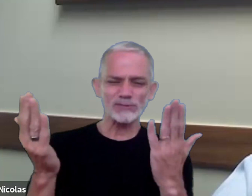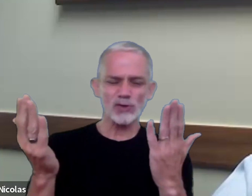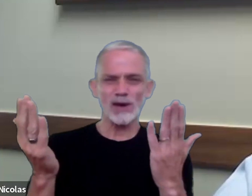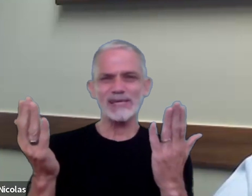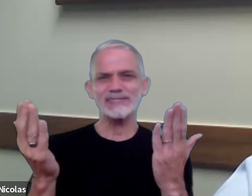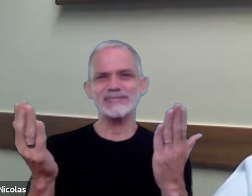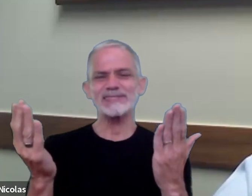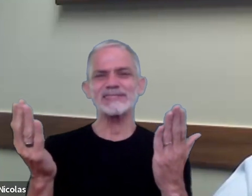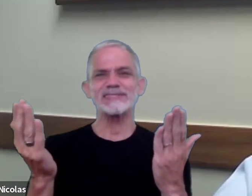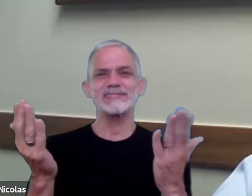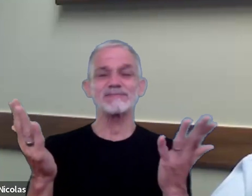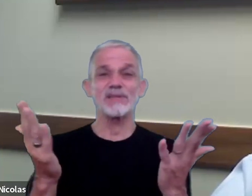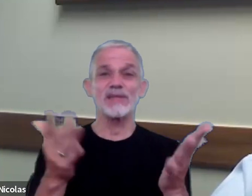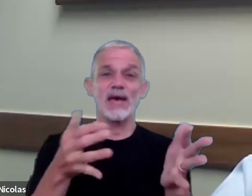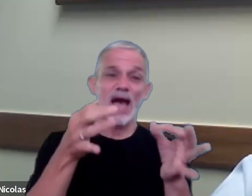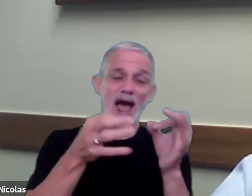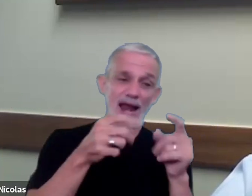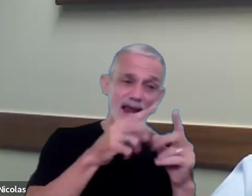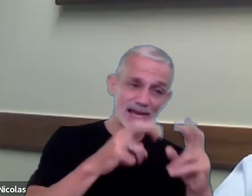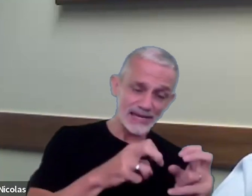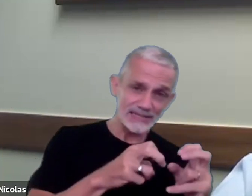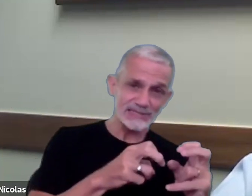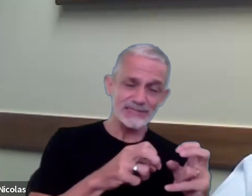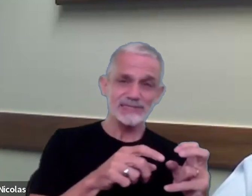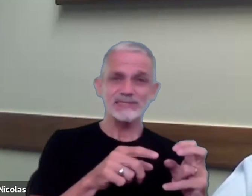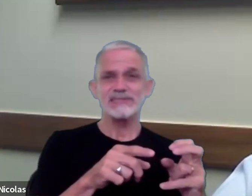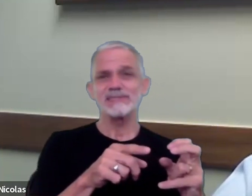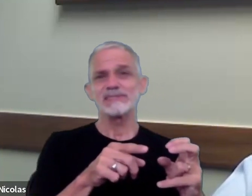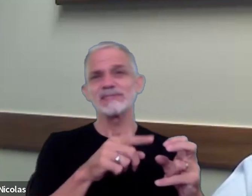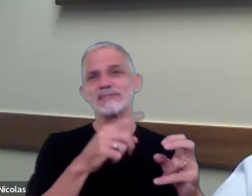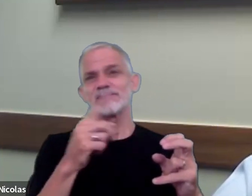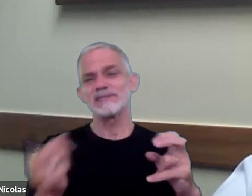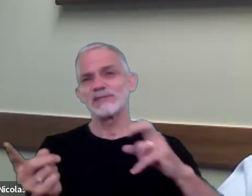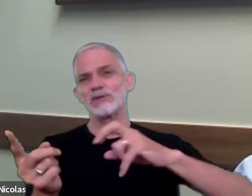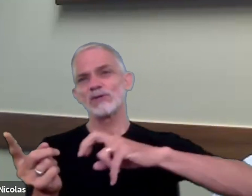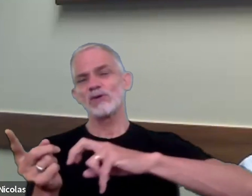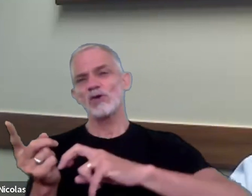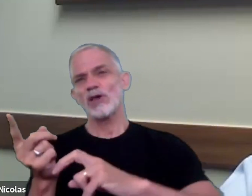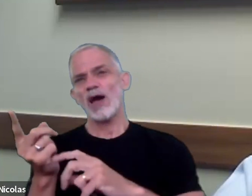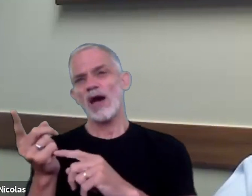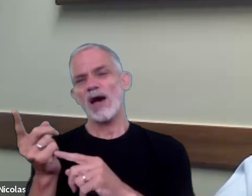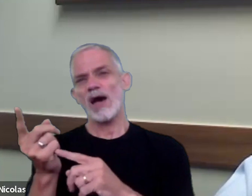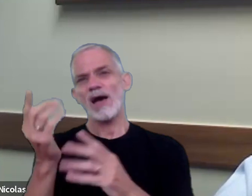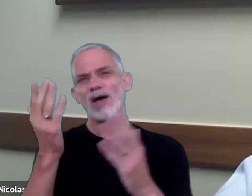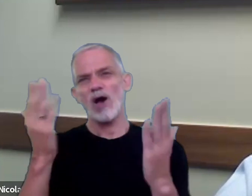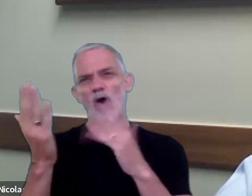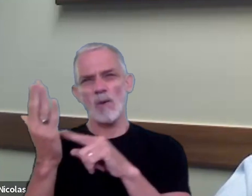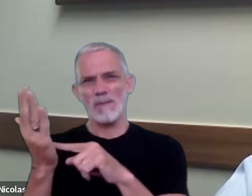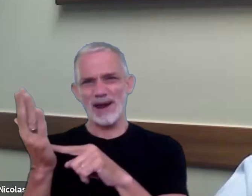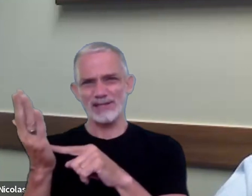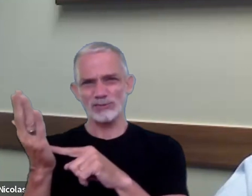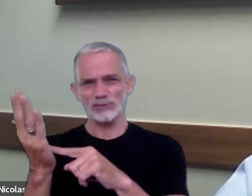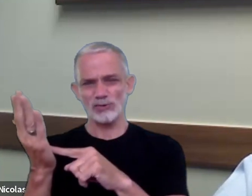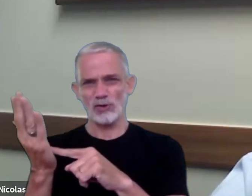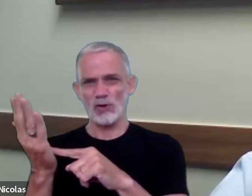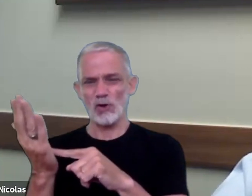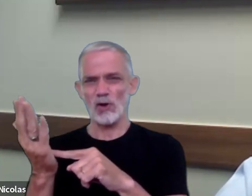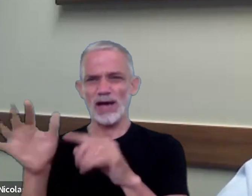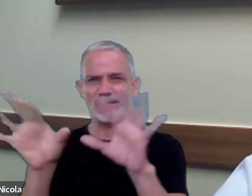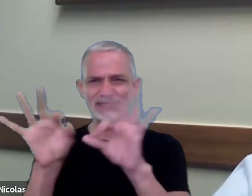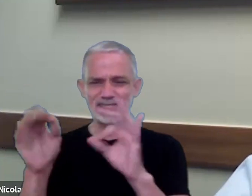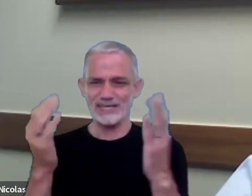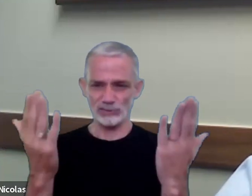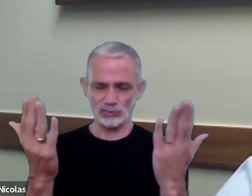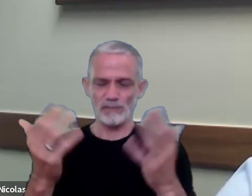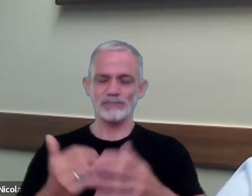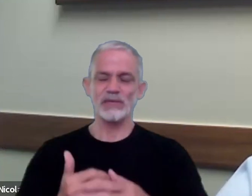la parte analizada y el la parte comparable que se selecciona entonces